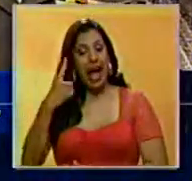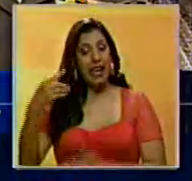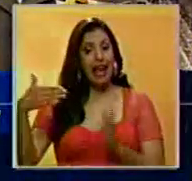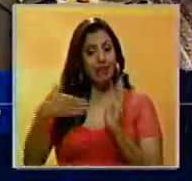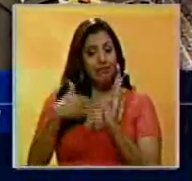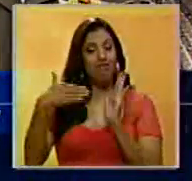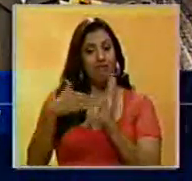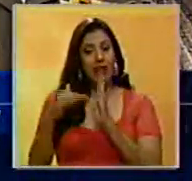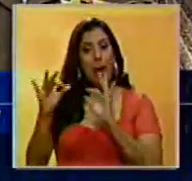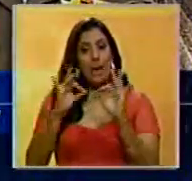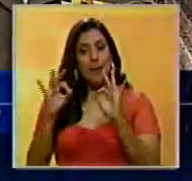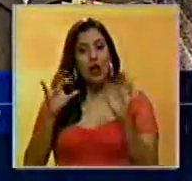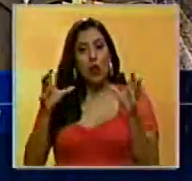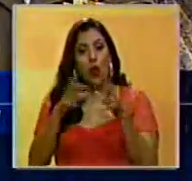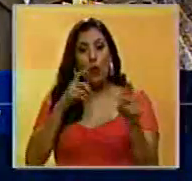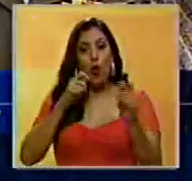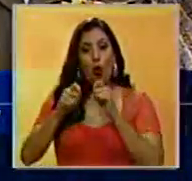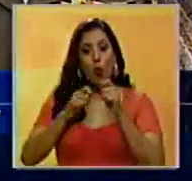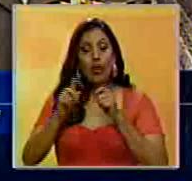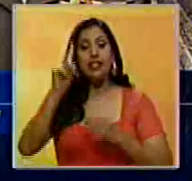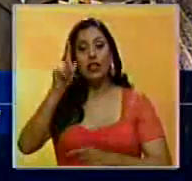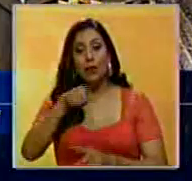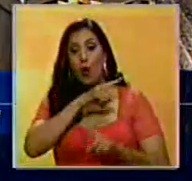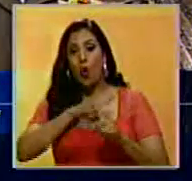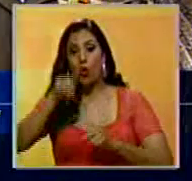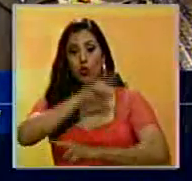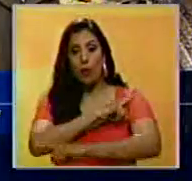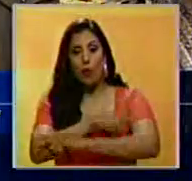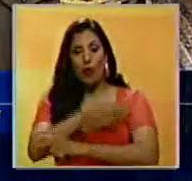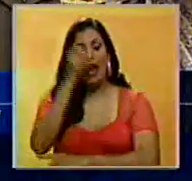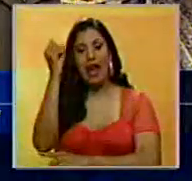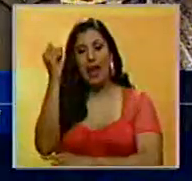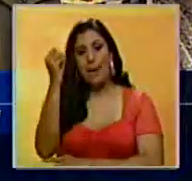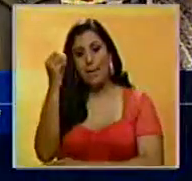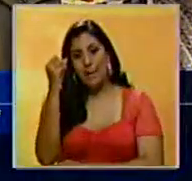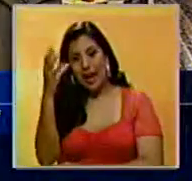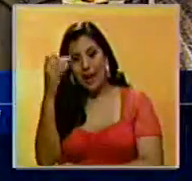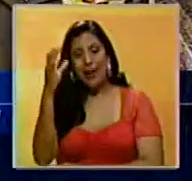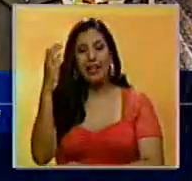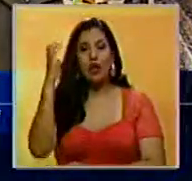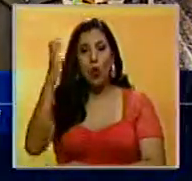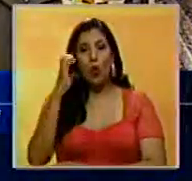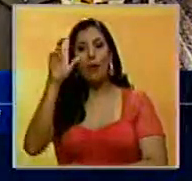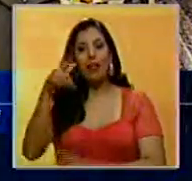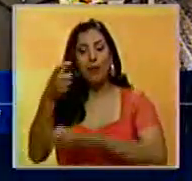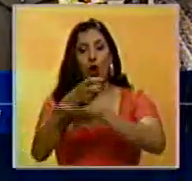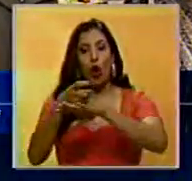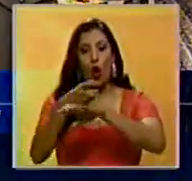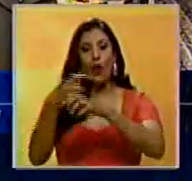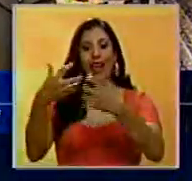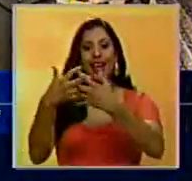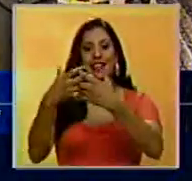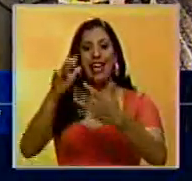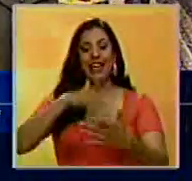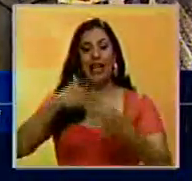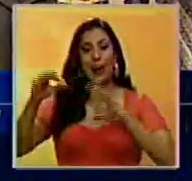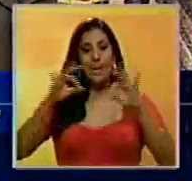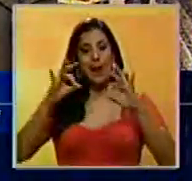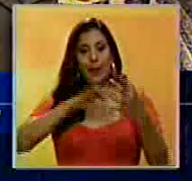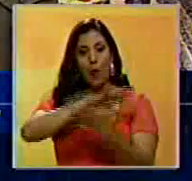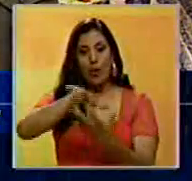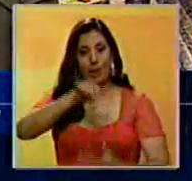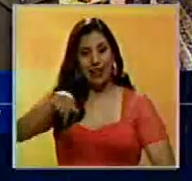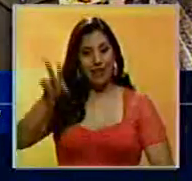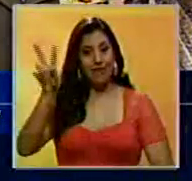ataques de las corporaciones mediáticas y de otros poderes como el Parlamento Europeo y el gobierno de Estados Unidos respecto a la situación